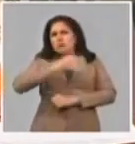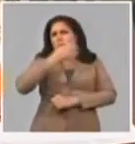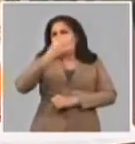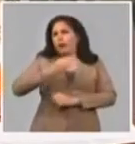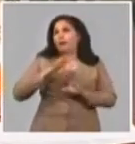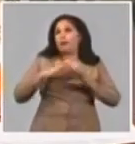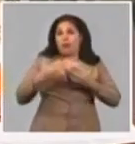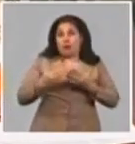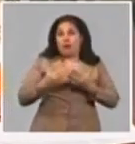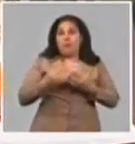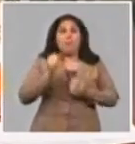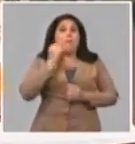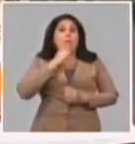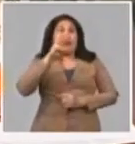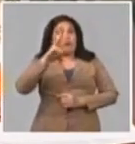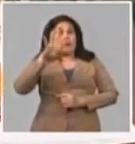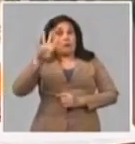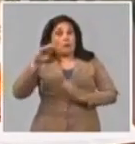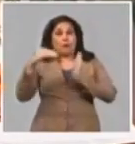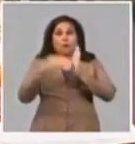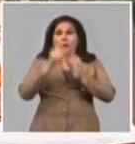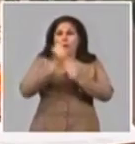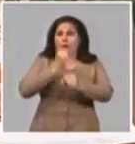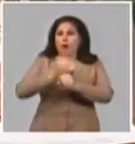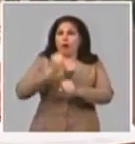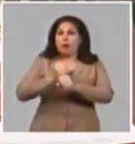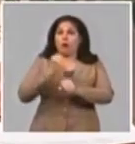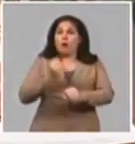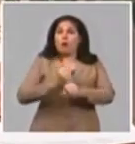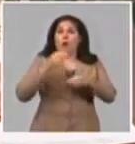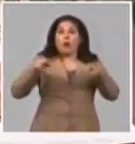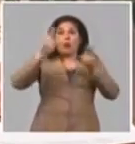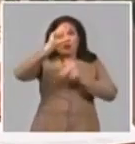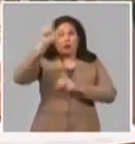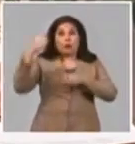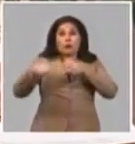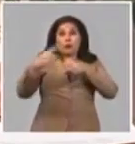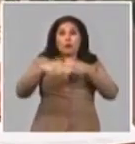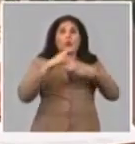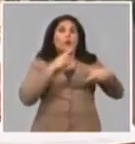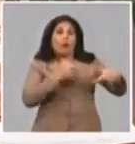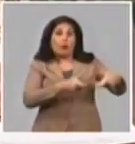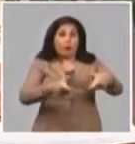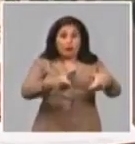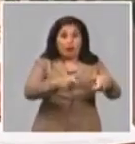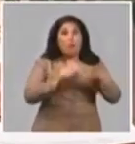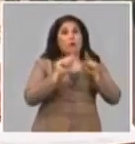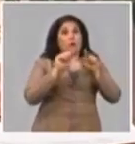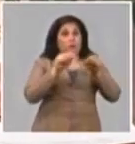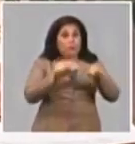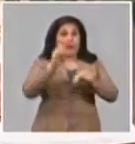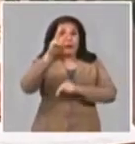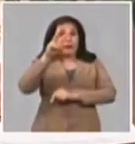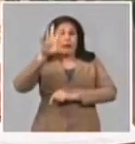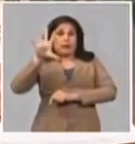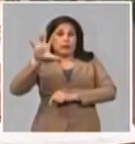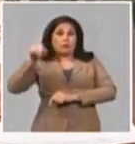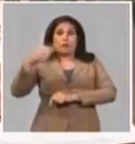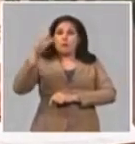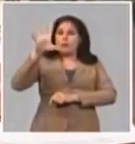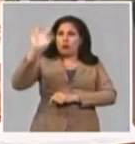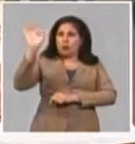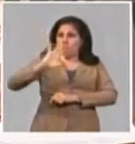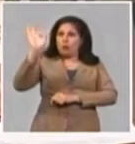que los más de 34.000 trabajadores que tenemos en el Instituto Nacional de Recursos Hidráulicos, el 35,5